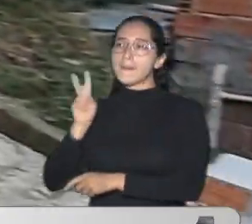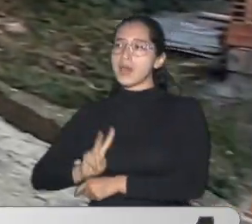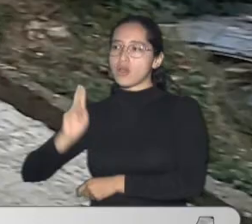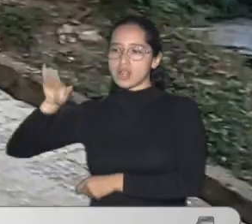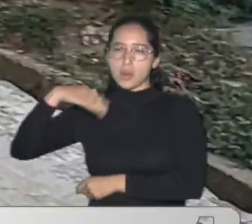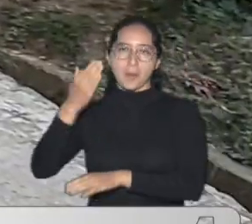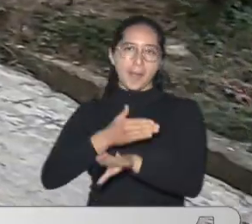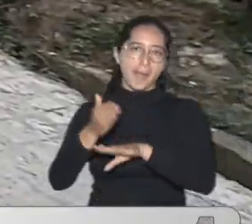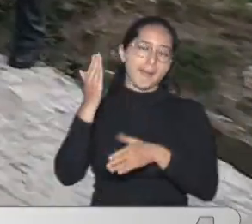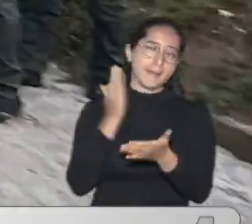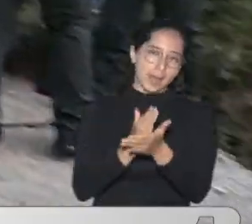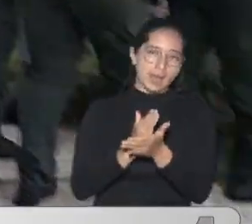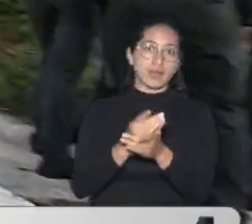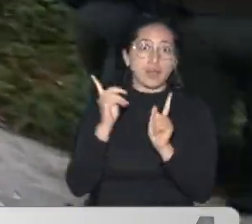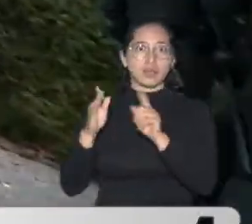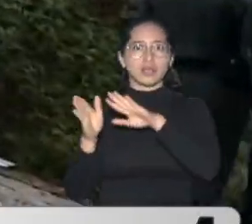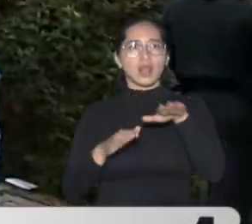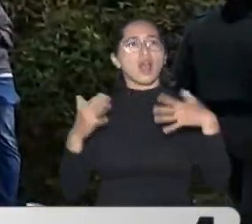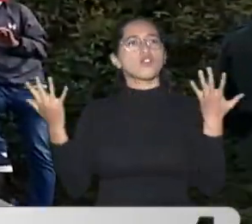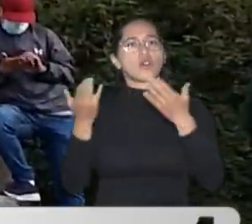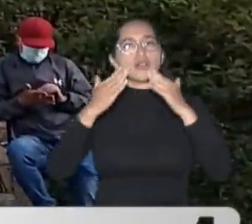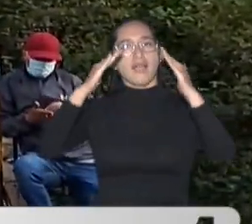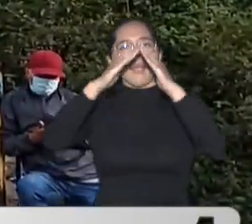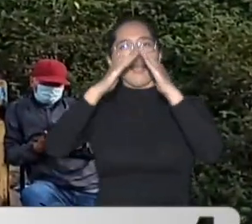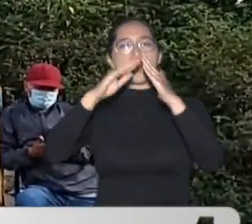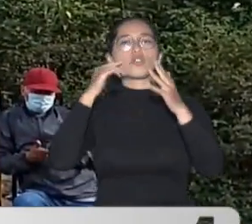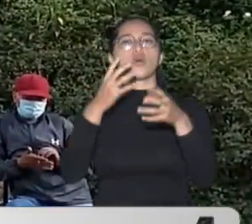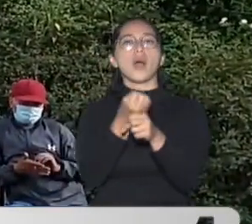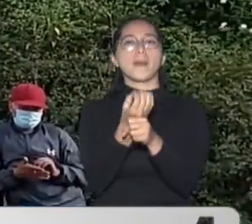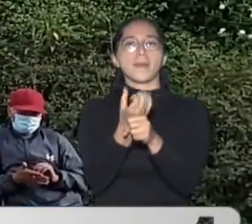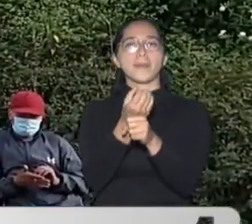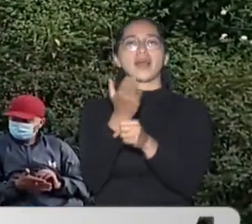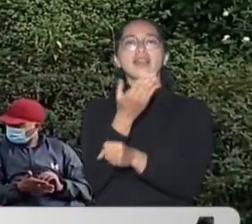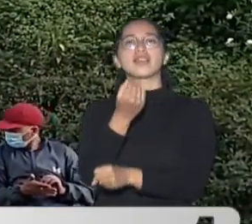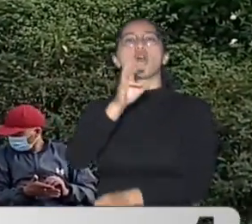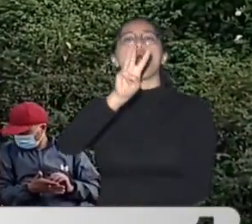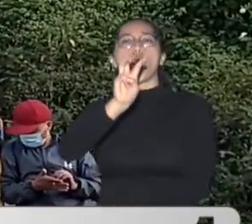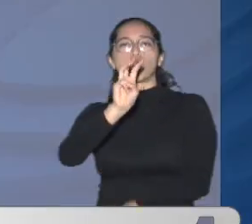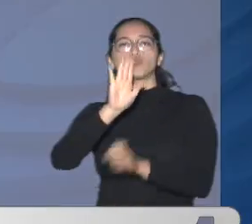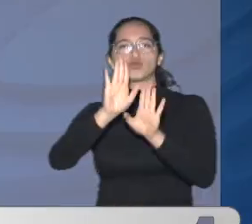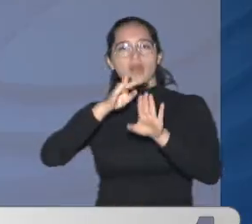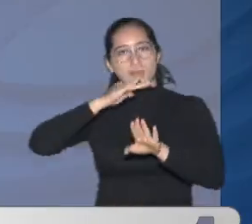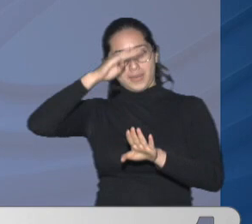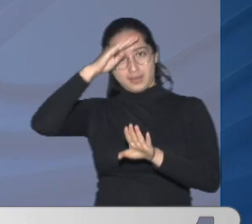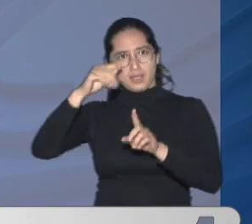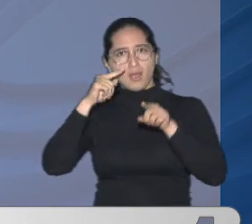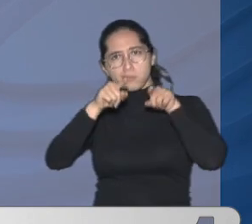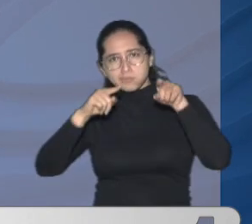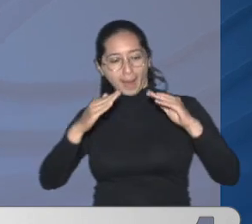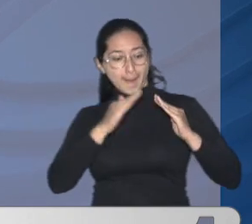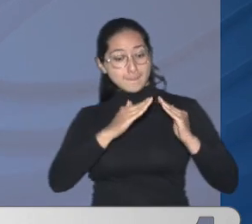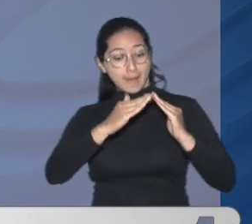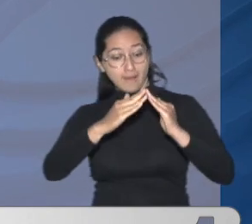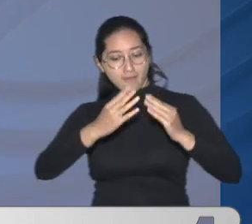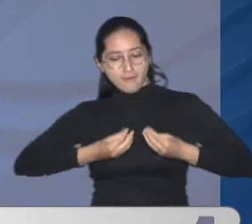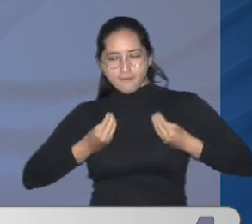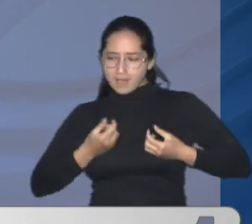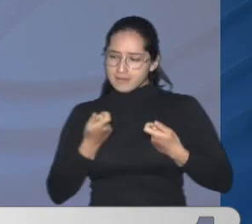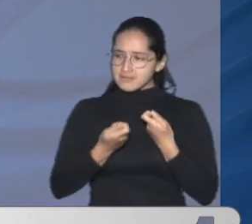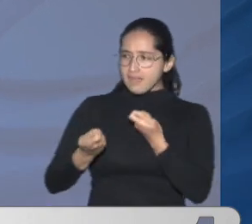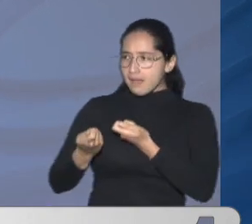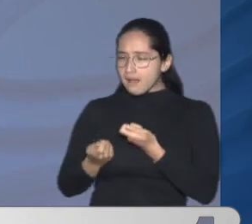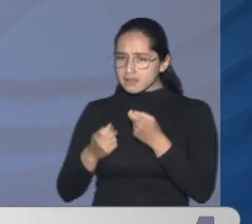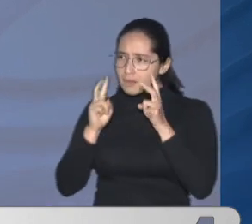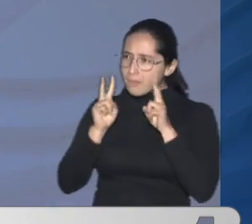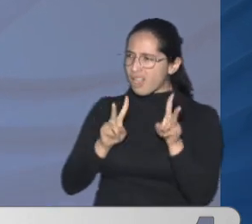64 años Fue hallado En su vivienda En el barrio Villa Lilian En la comuna 8 De Medellín Vecinos y amigos Se alertaron Al notar Que la